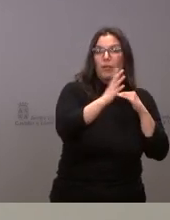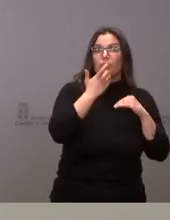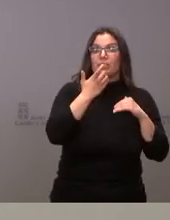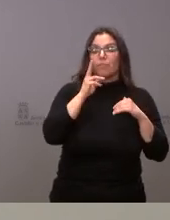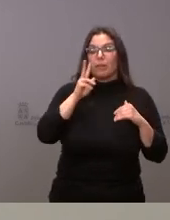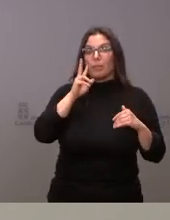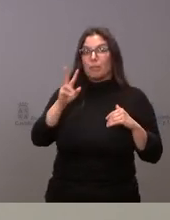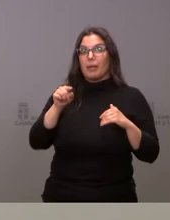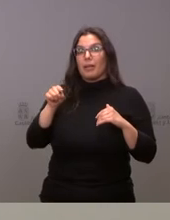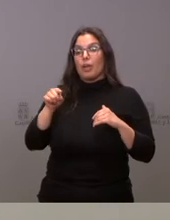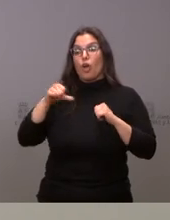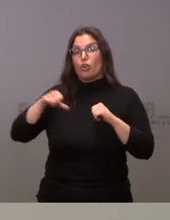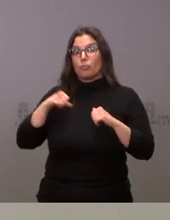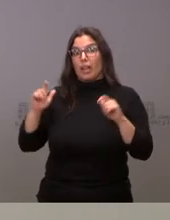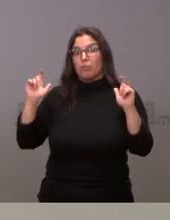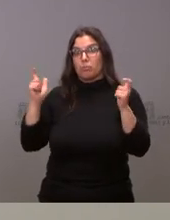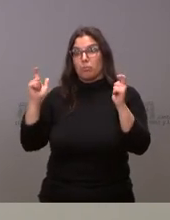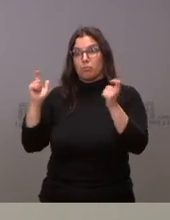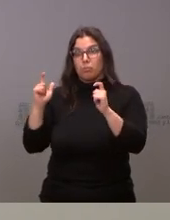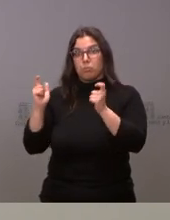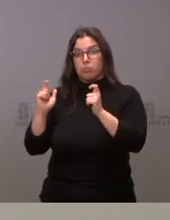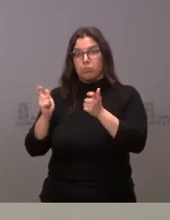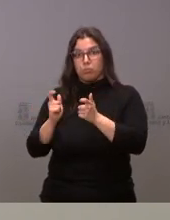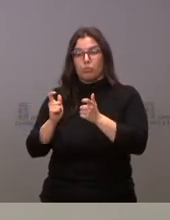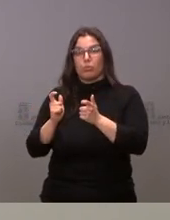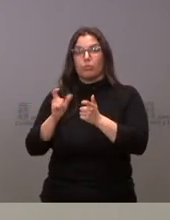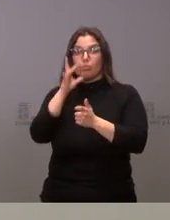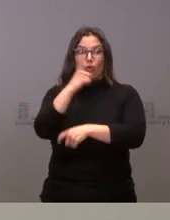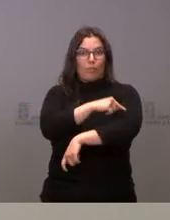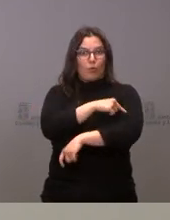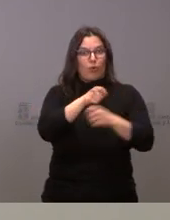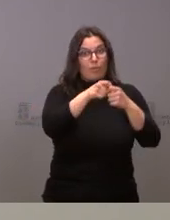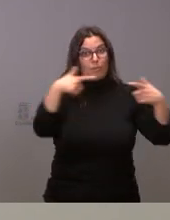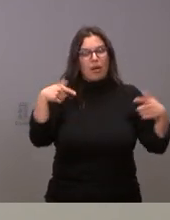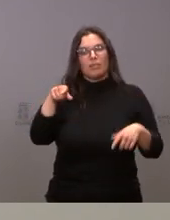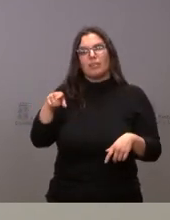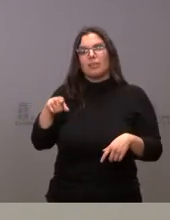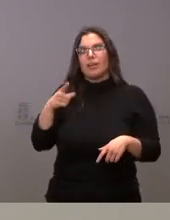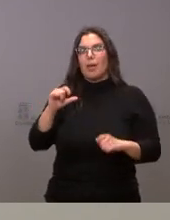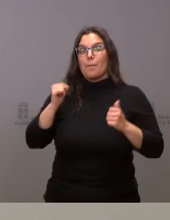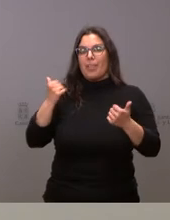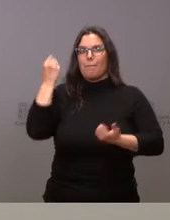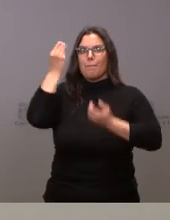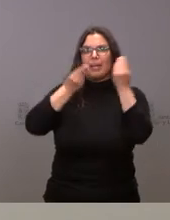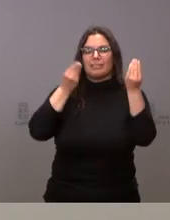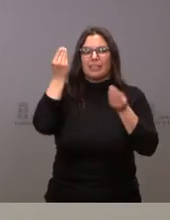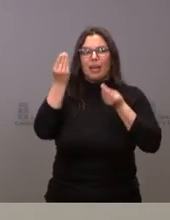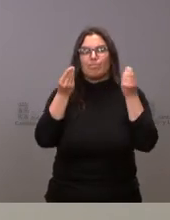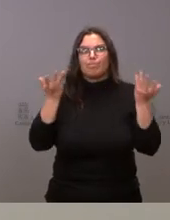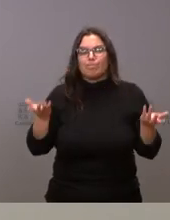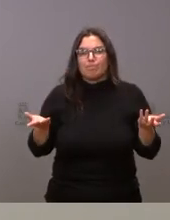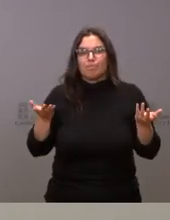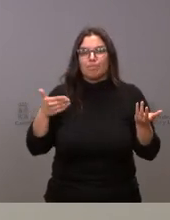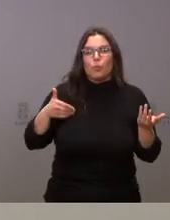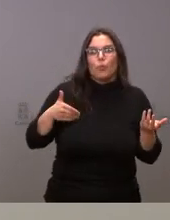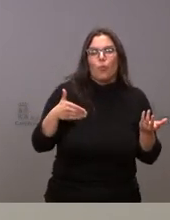va reduciendo el nivel de hospitalización por esta campaña de vacunación comienza a ser necesario replantearse en